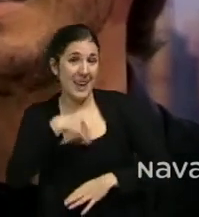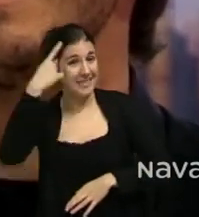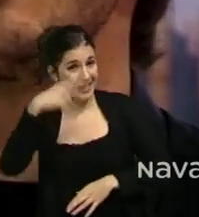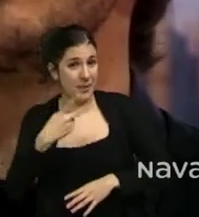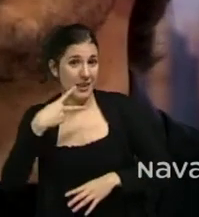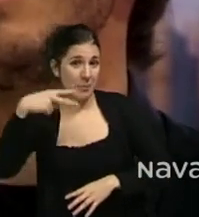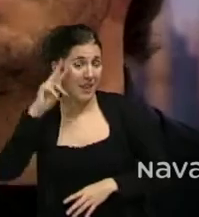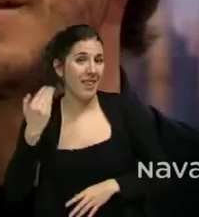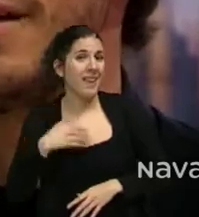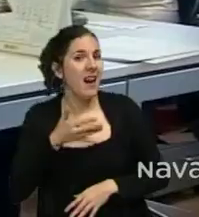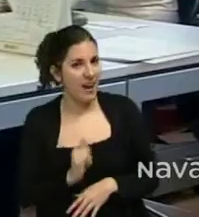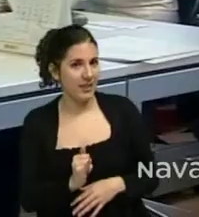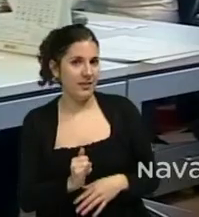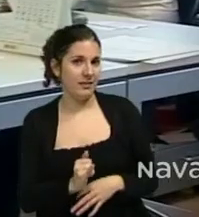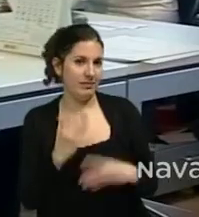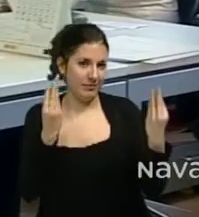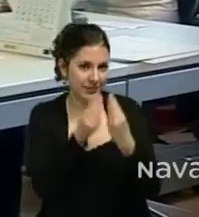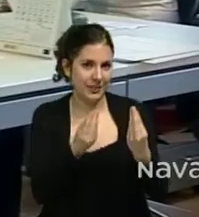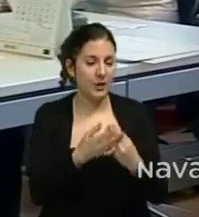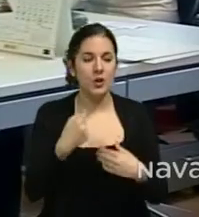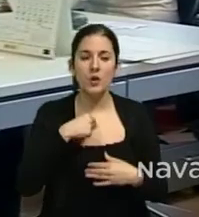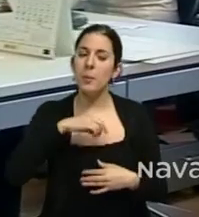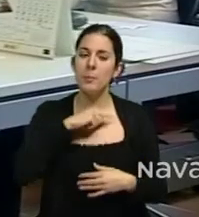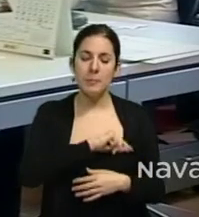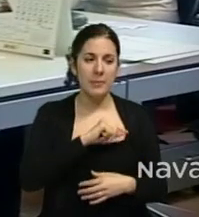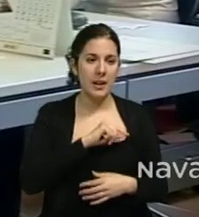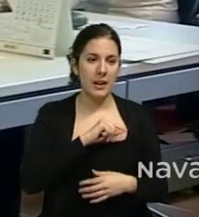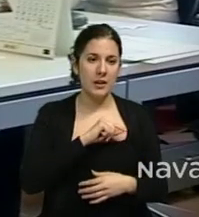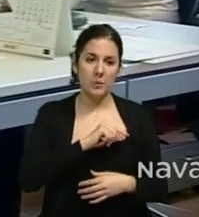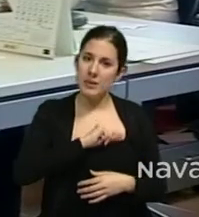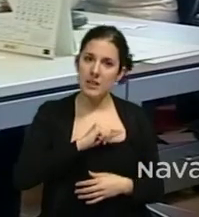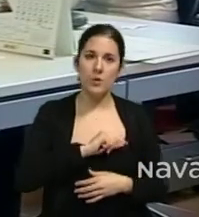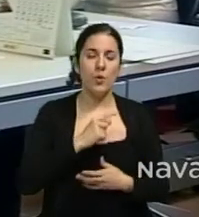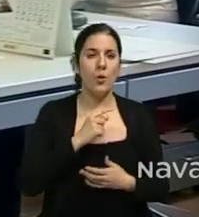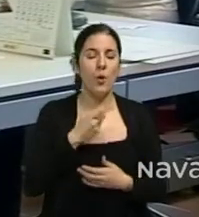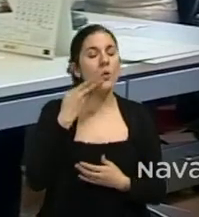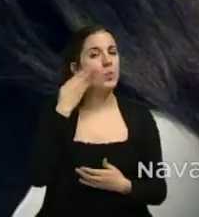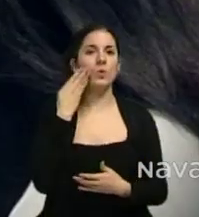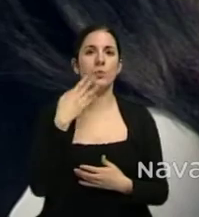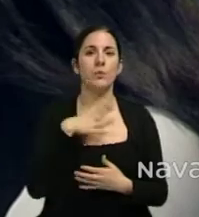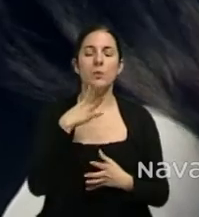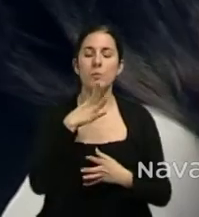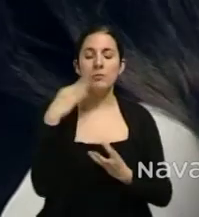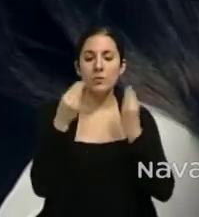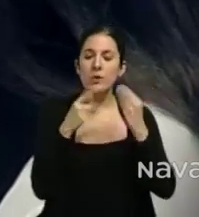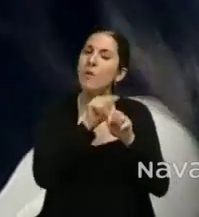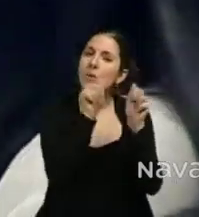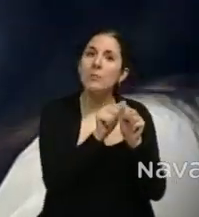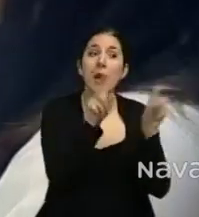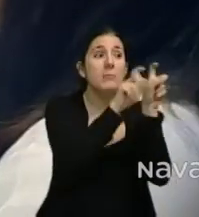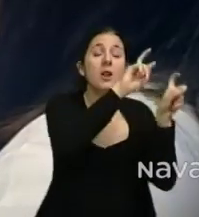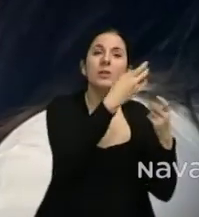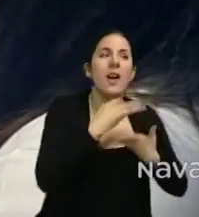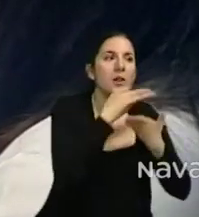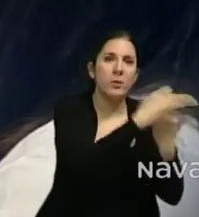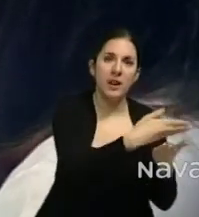conozca el mundo de la empresa. Me siento orgulloso porque me parece que es una manera de ayudar a otras empresas también a lo